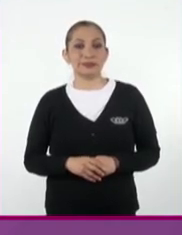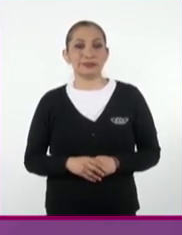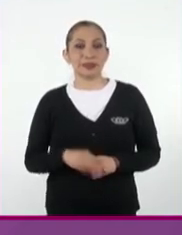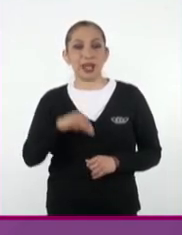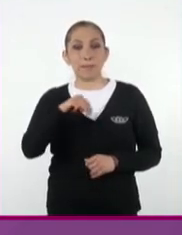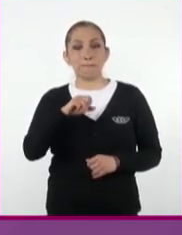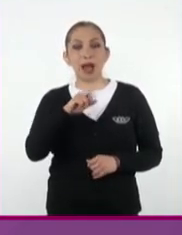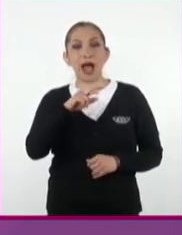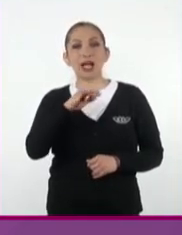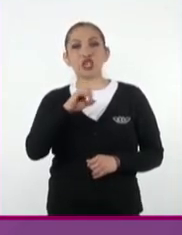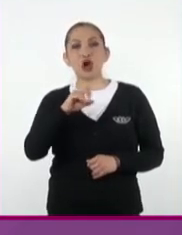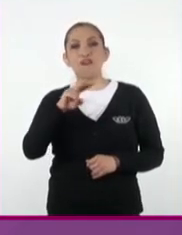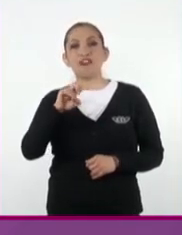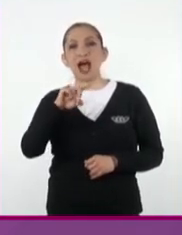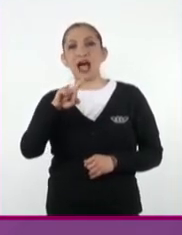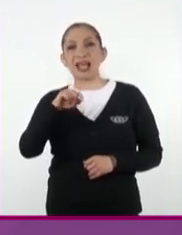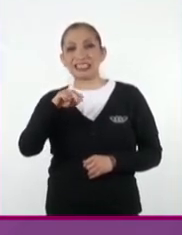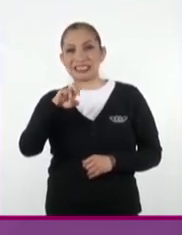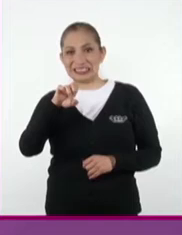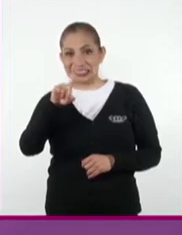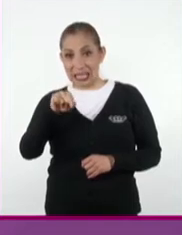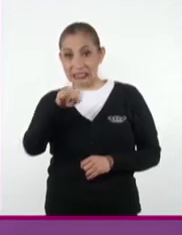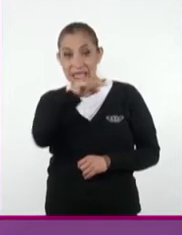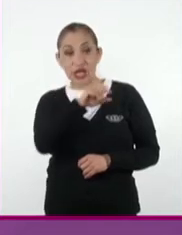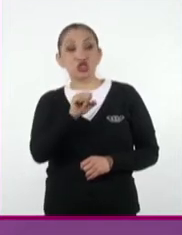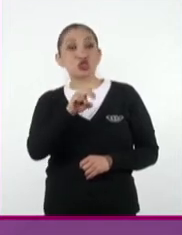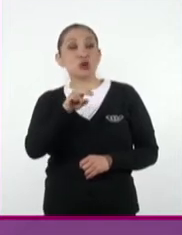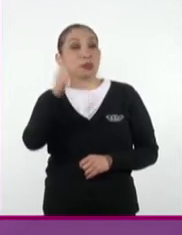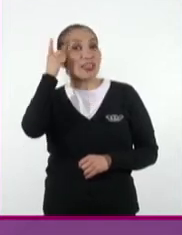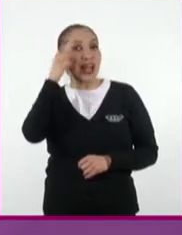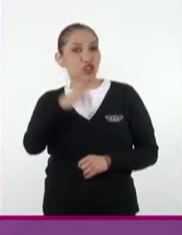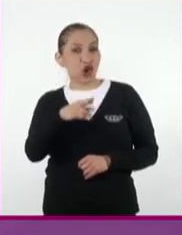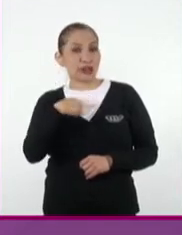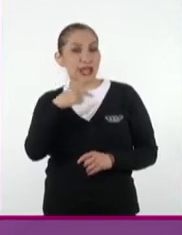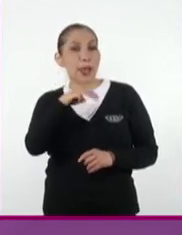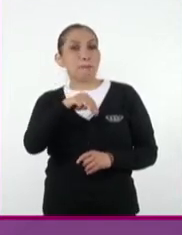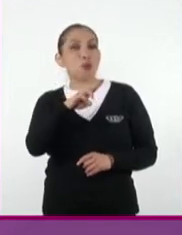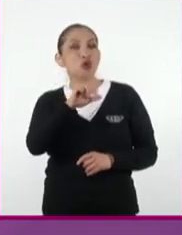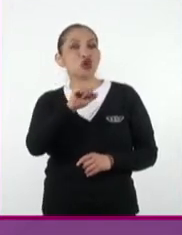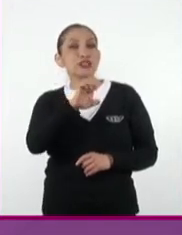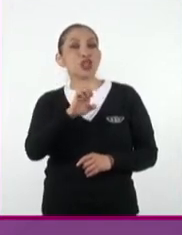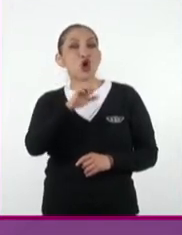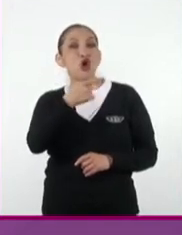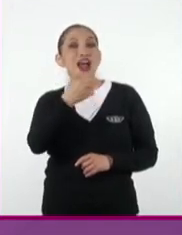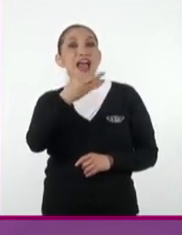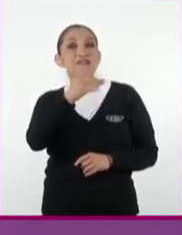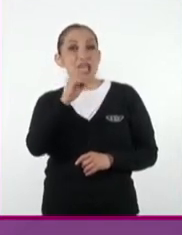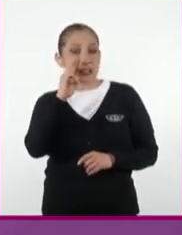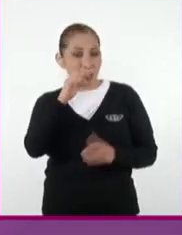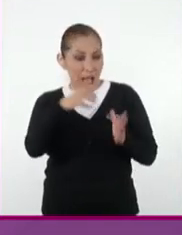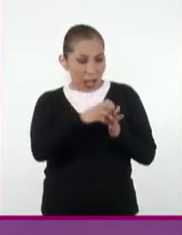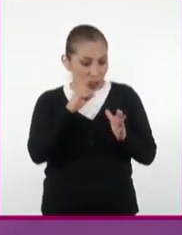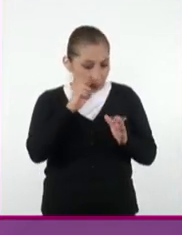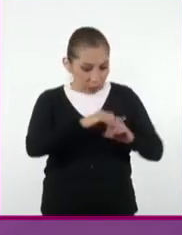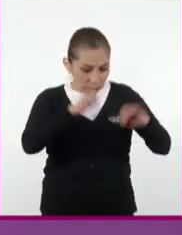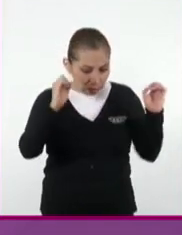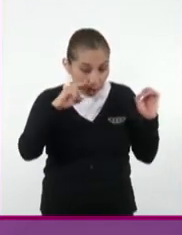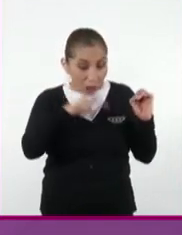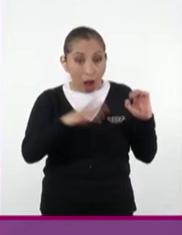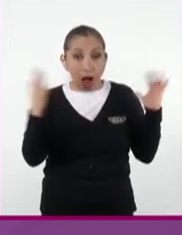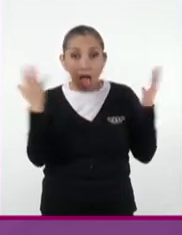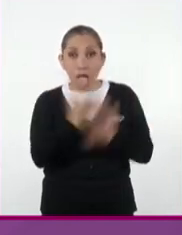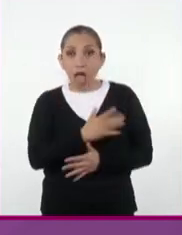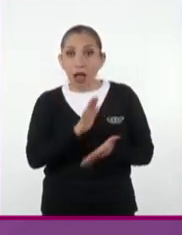Mario Vázquez empieza a ser el subdirector de museografía, se da cuenta de las cajas con todos los documentos y entonces él